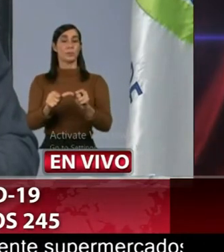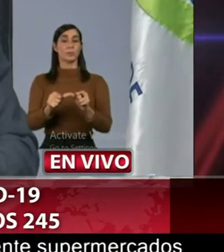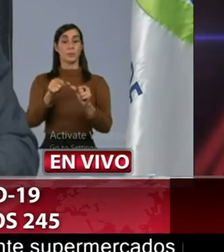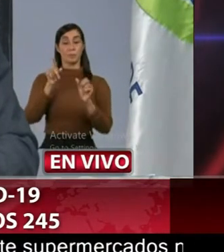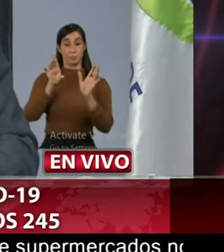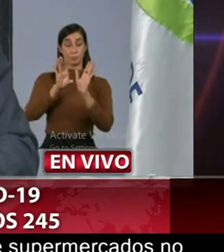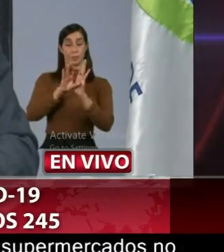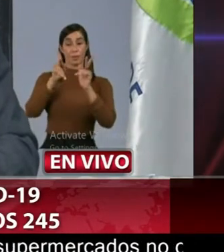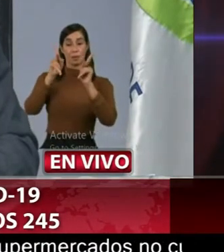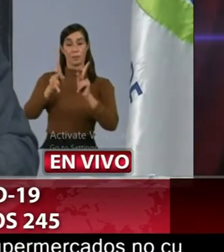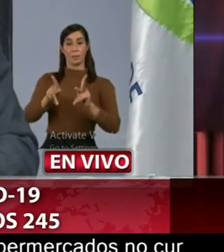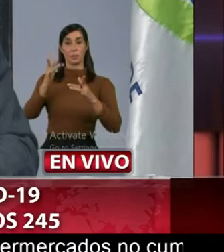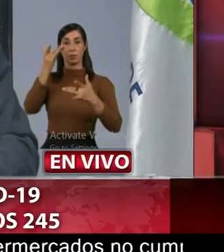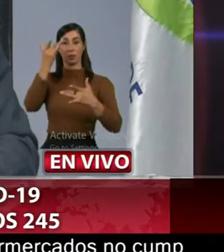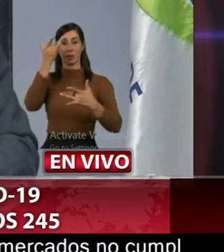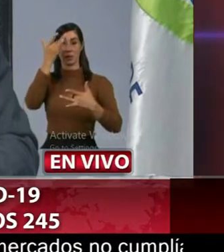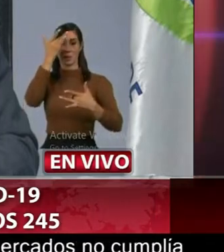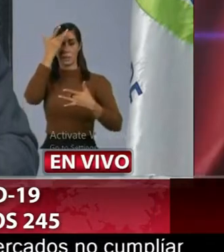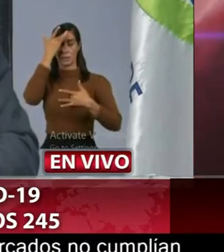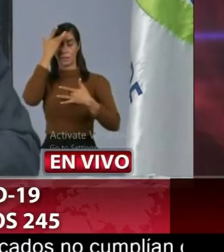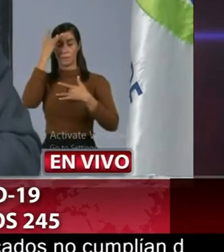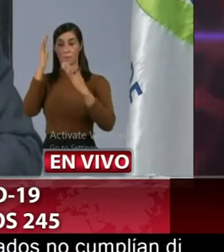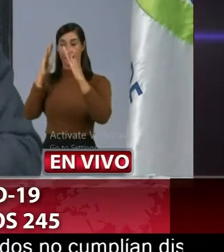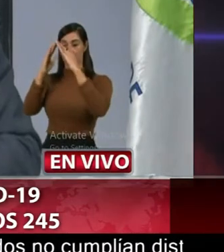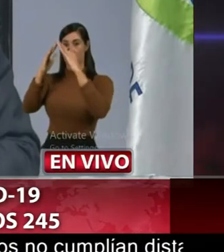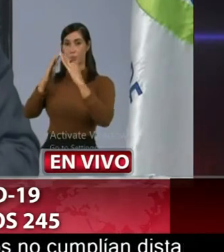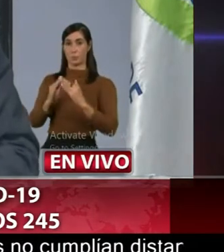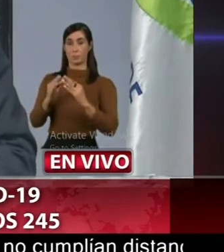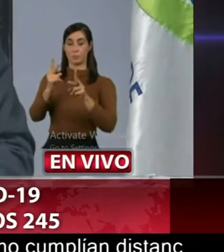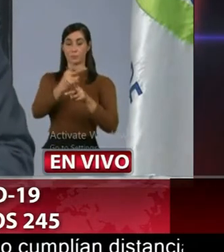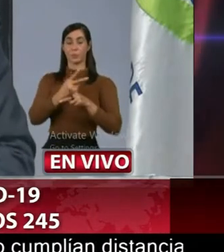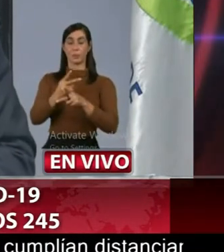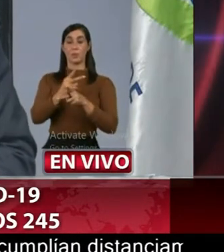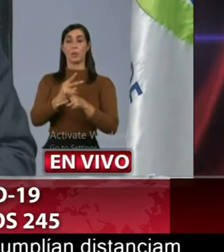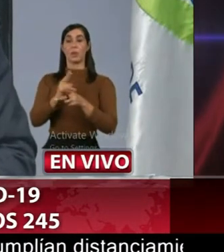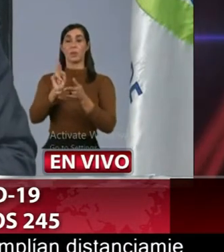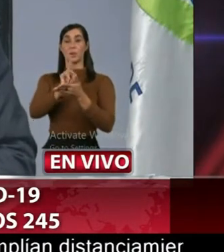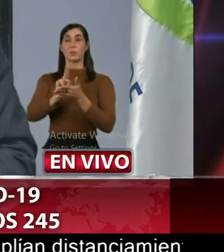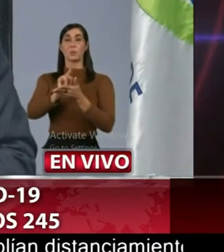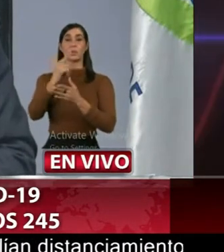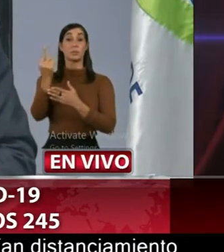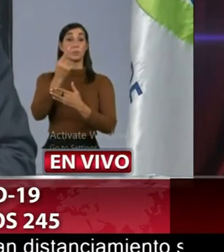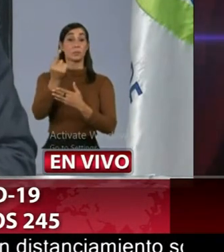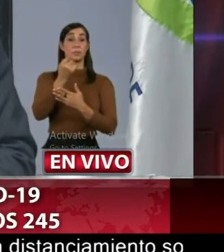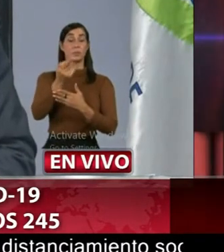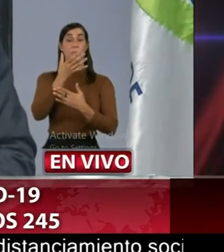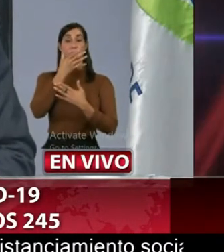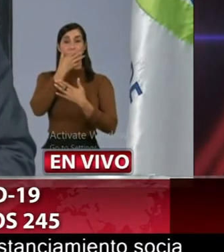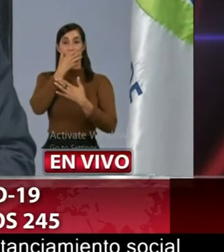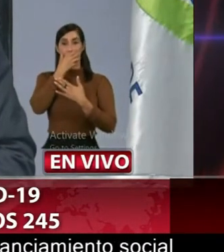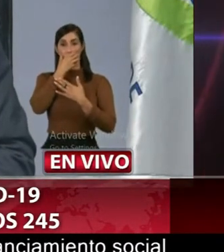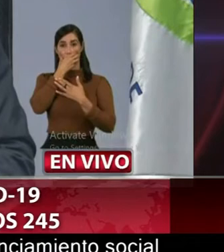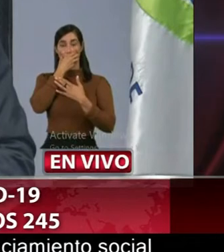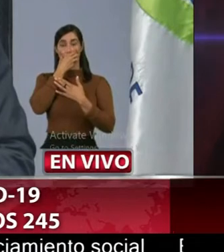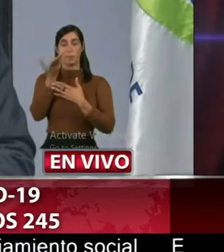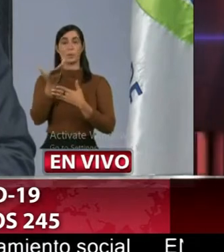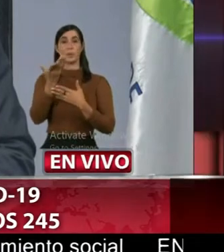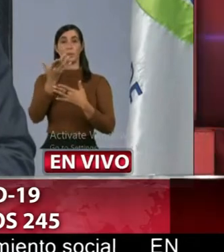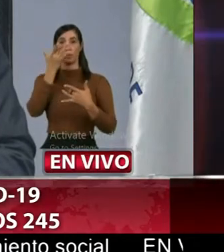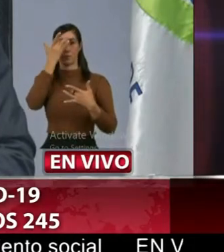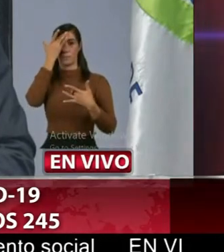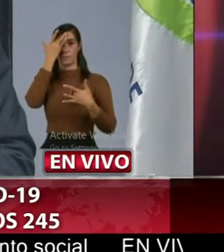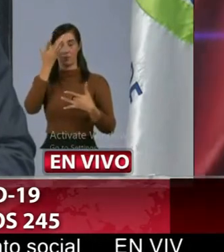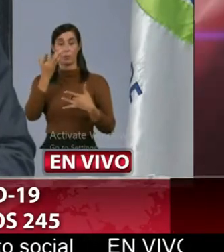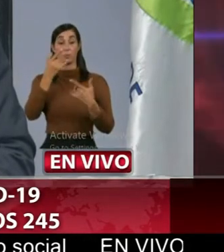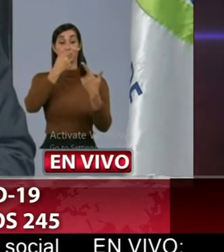personas que se mantienen en intradomiciliario del uso de la mascarilla cuando son sintomáticos